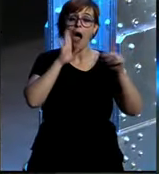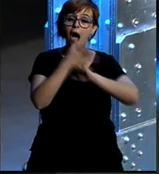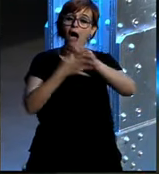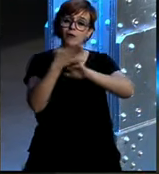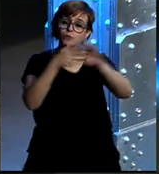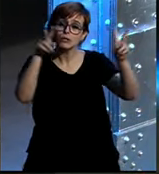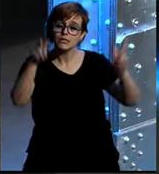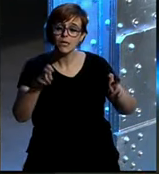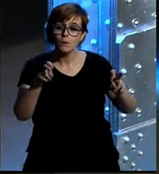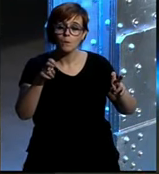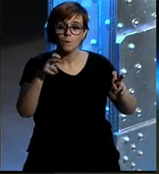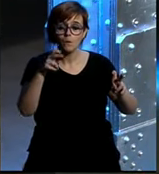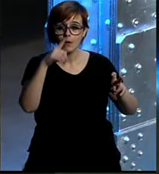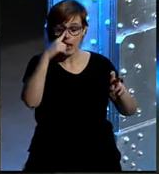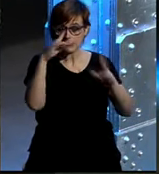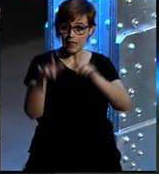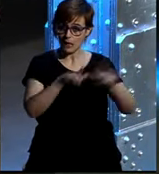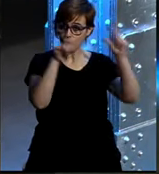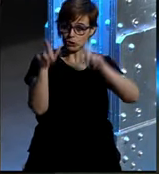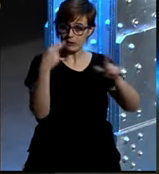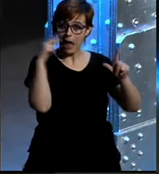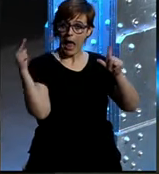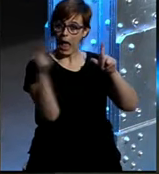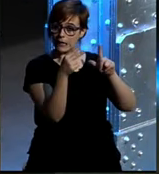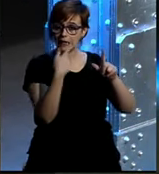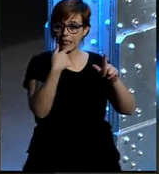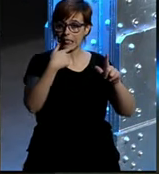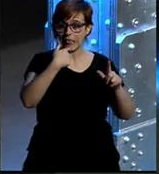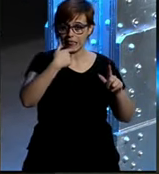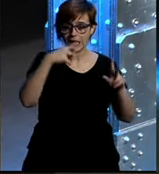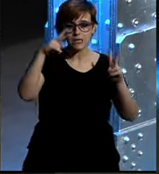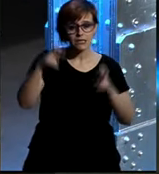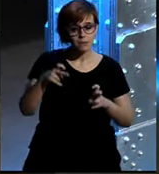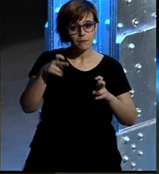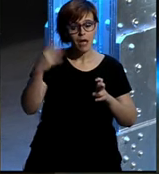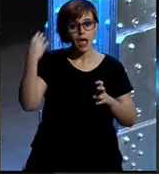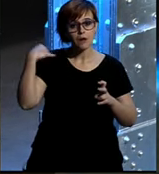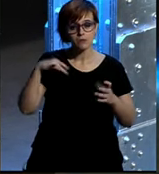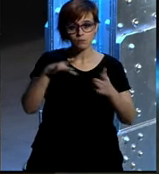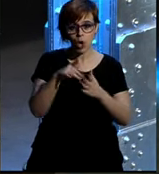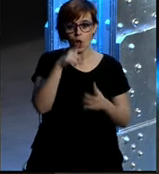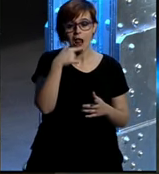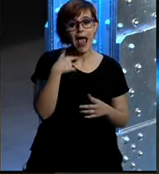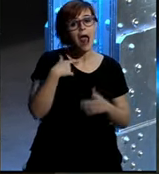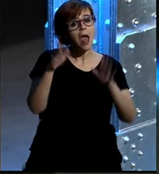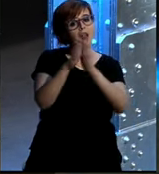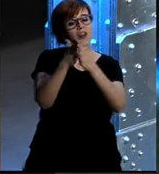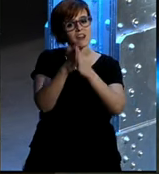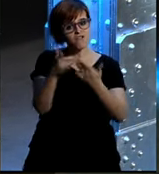en una de las diapositivas de la larga cola de Chris Anderson de Long Tail